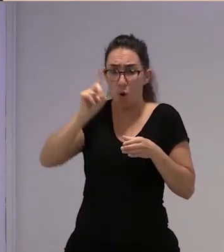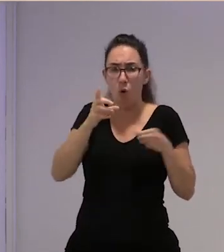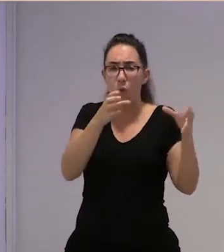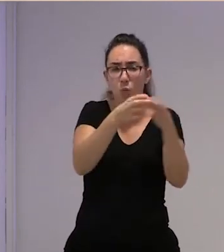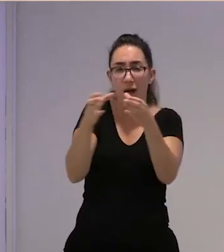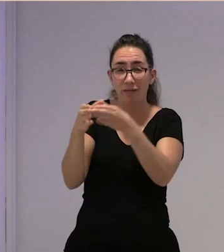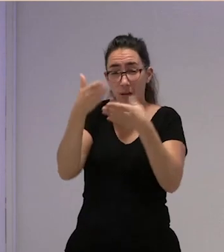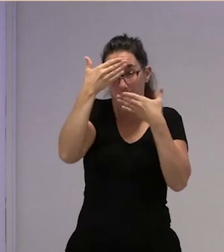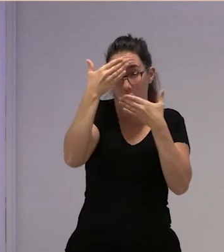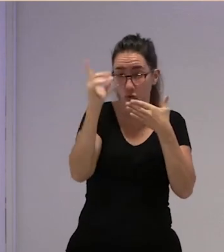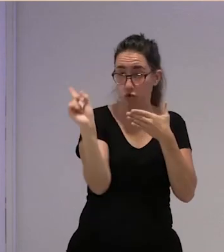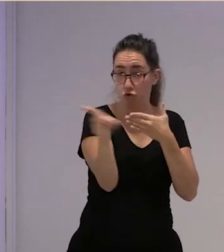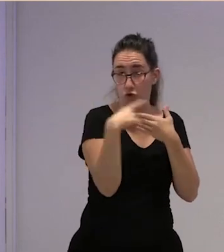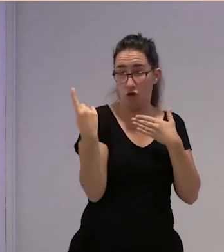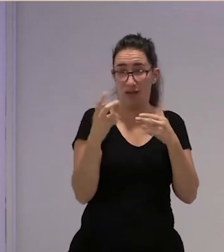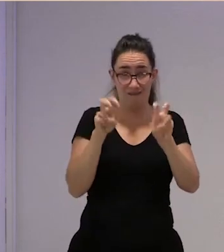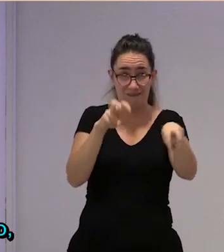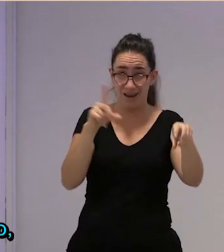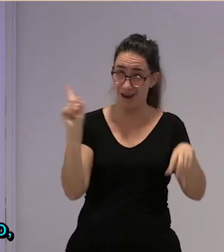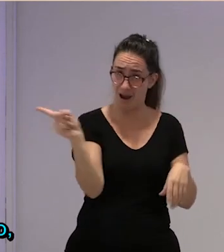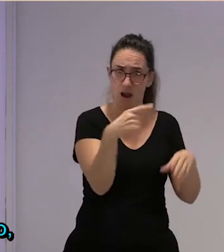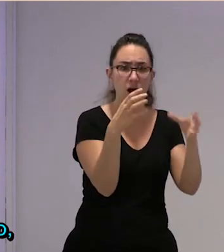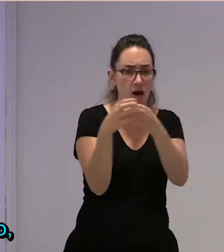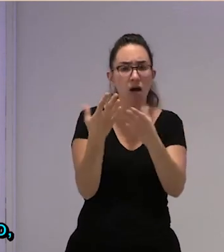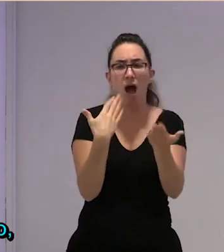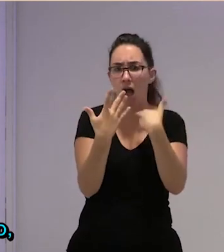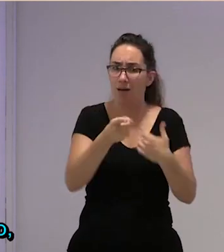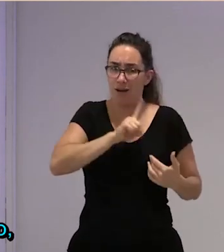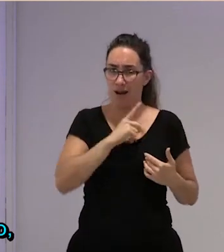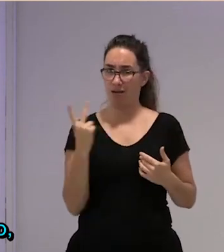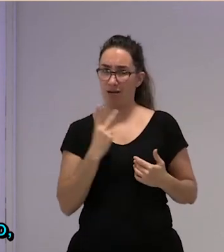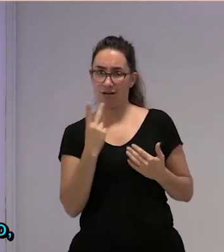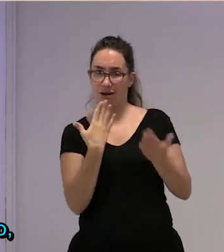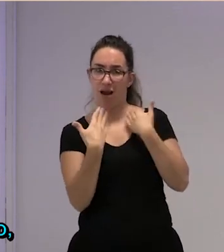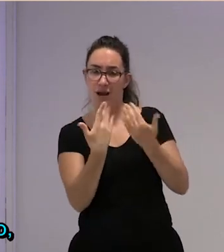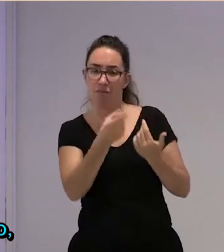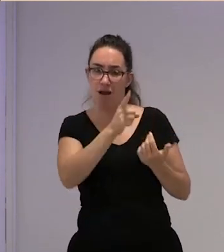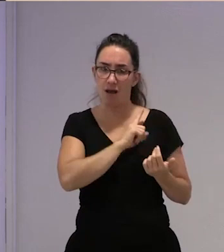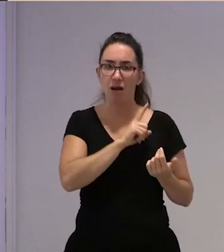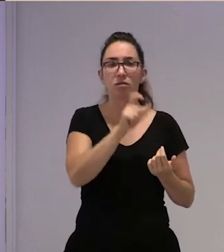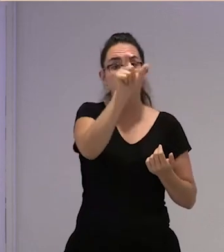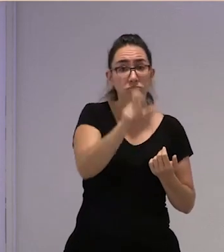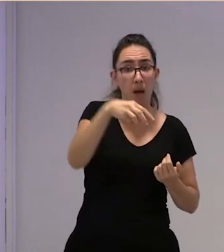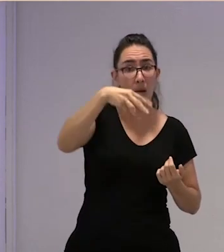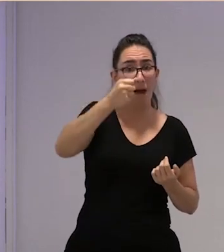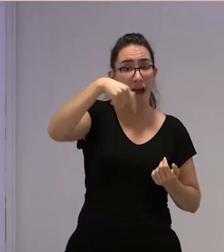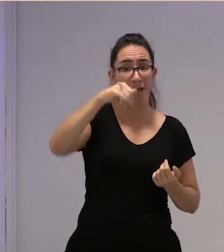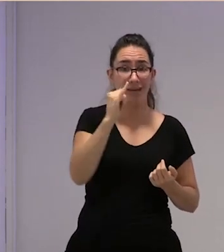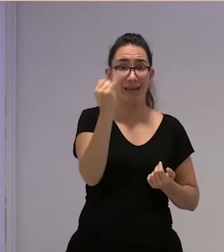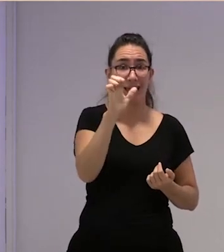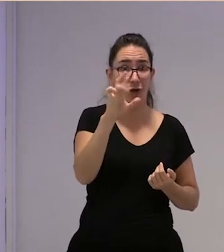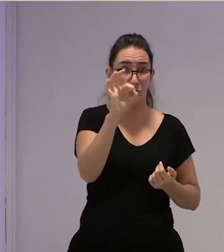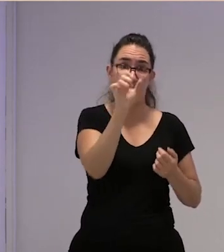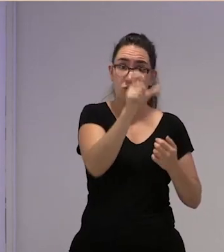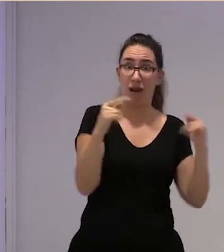las cuadrillas de Marroquí de todas las fincas que tenemos allí hablaban con nosotras o sea tenían sus manijeros sus encargados y venían a contarnos a nosotras